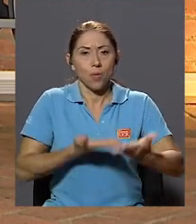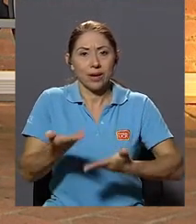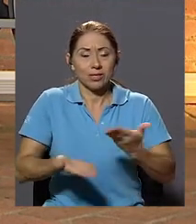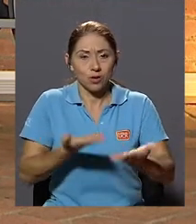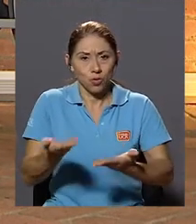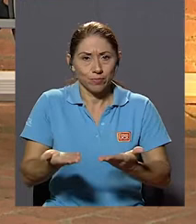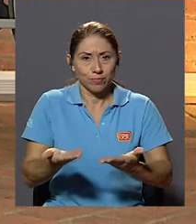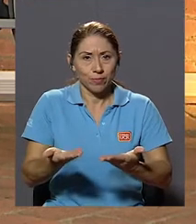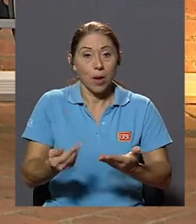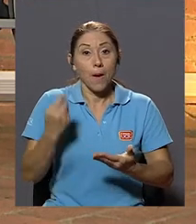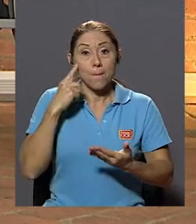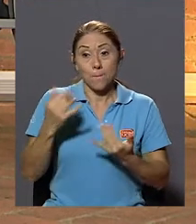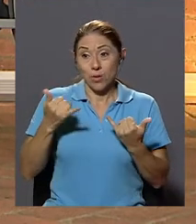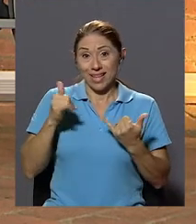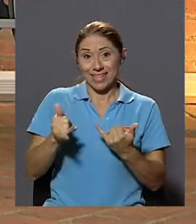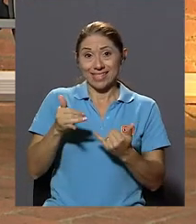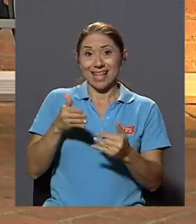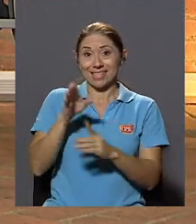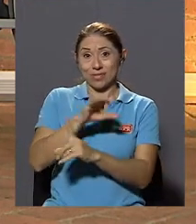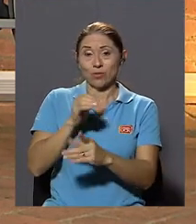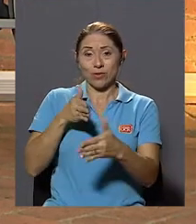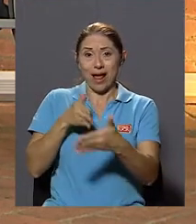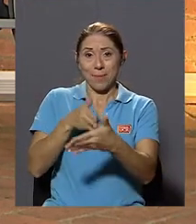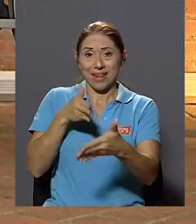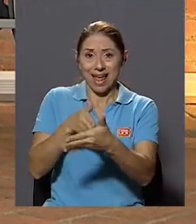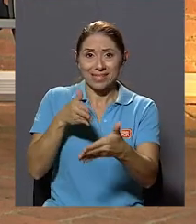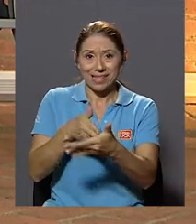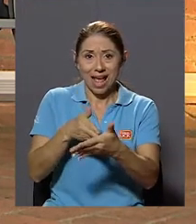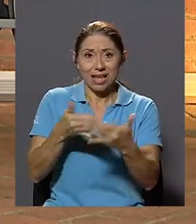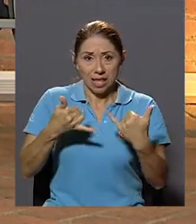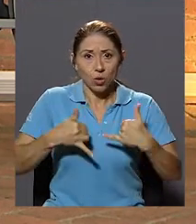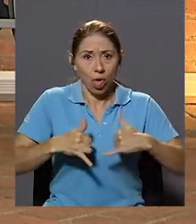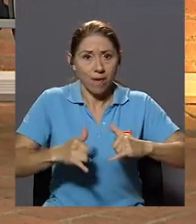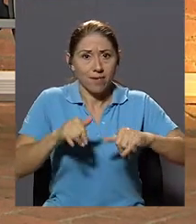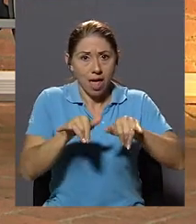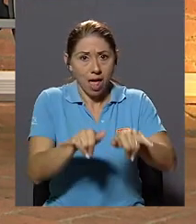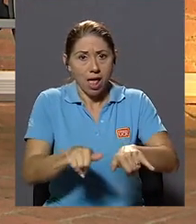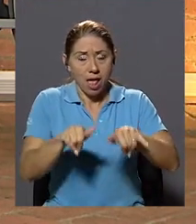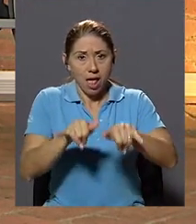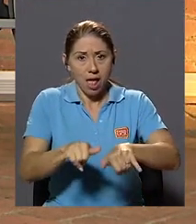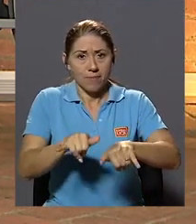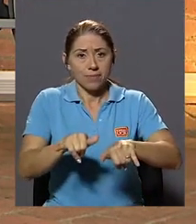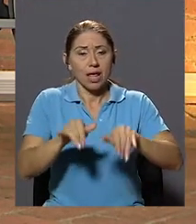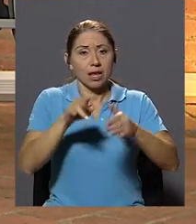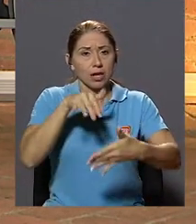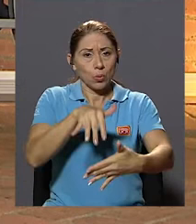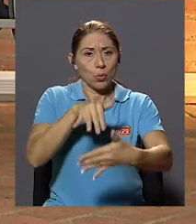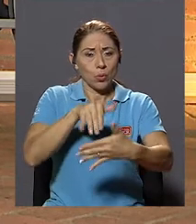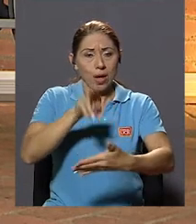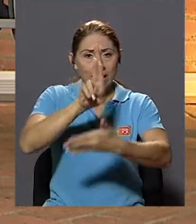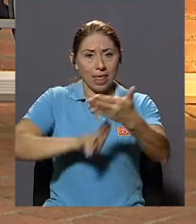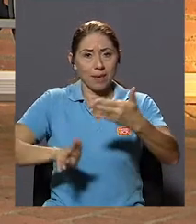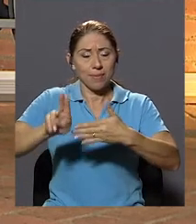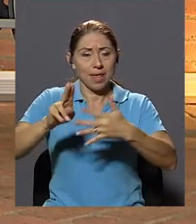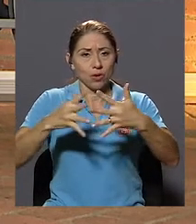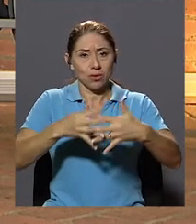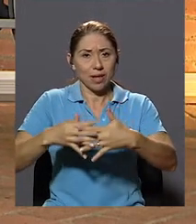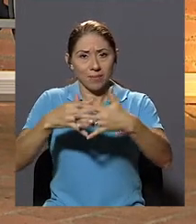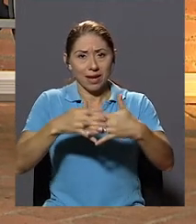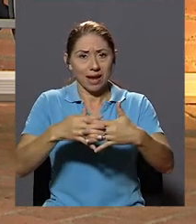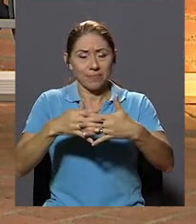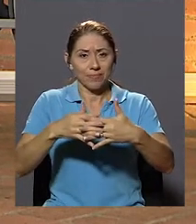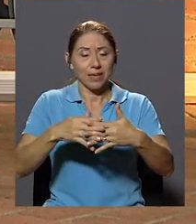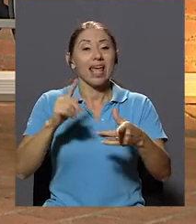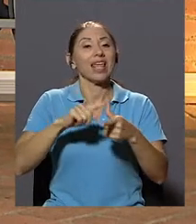virtud de esta amenaza Que pendía y pende todavía Sobre la academia norteamericana Entonces se provocó Lo